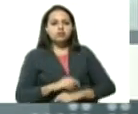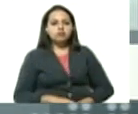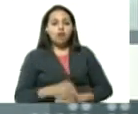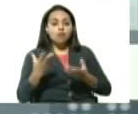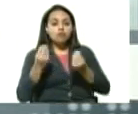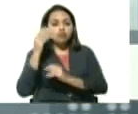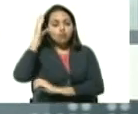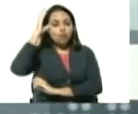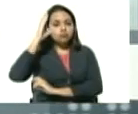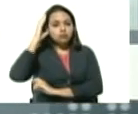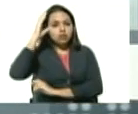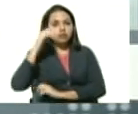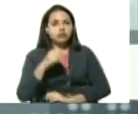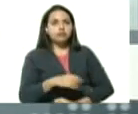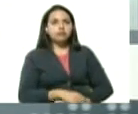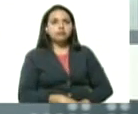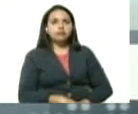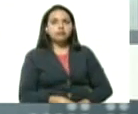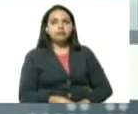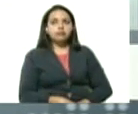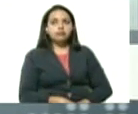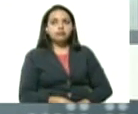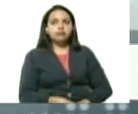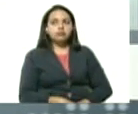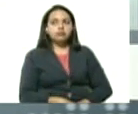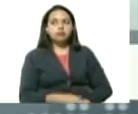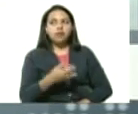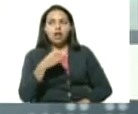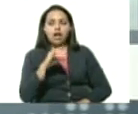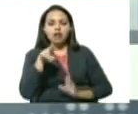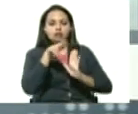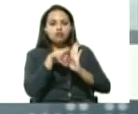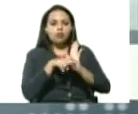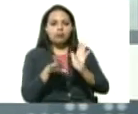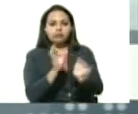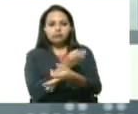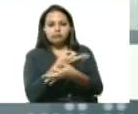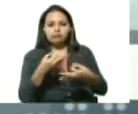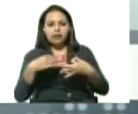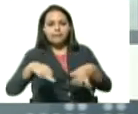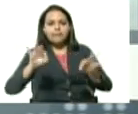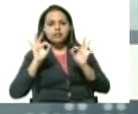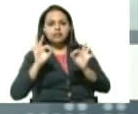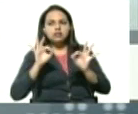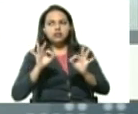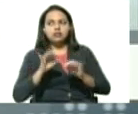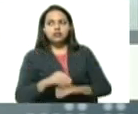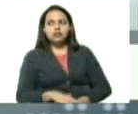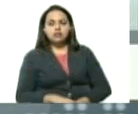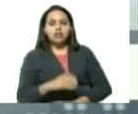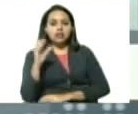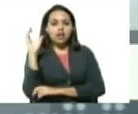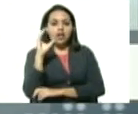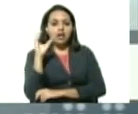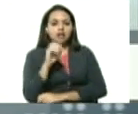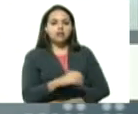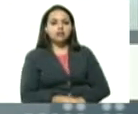consciente hemos tomado medidas extraordinarias especiales en Caracas